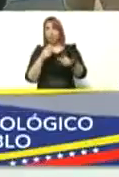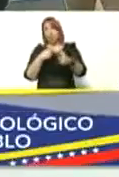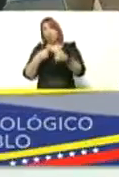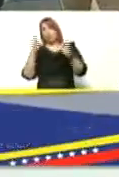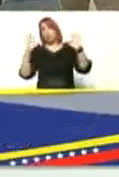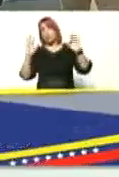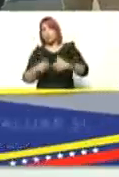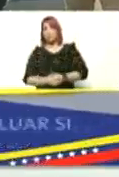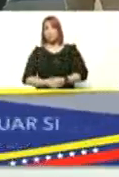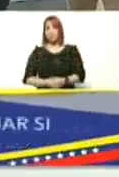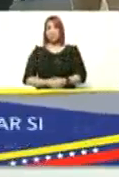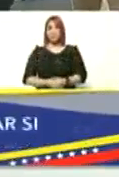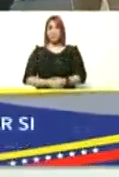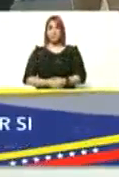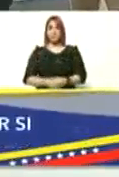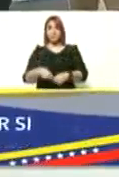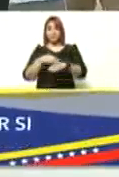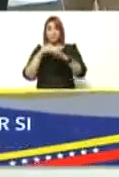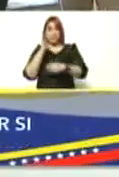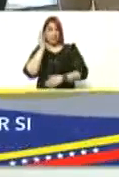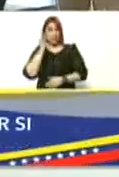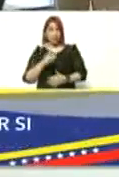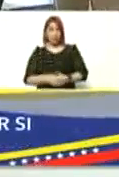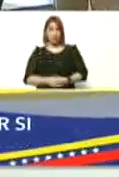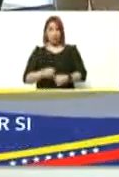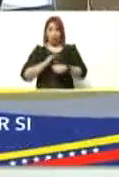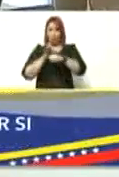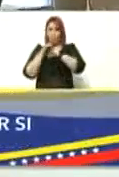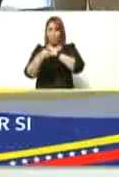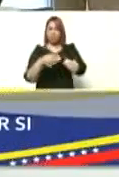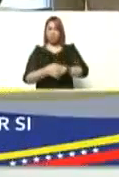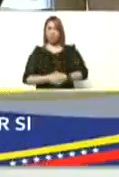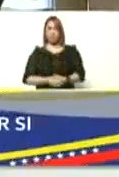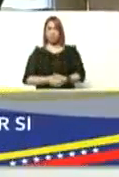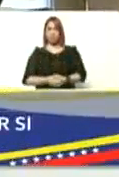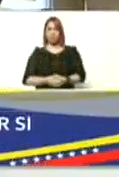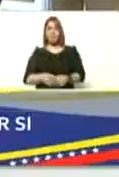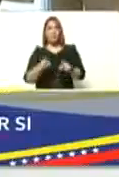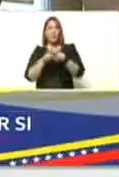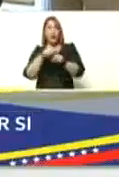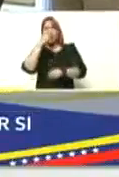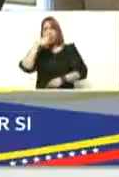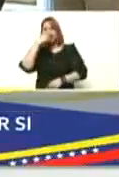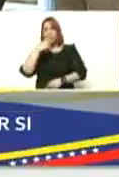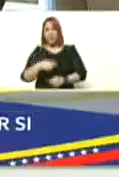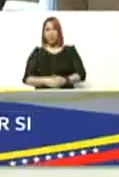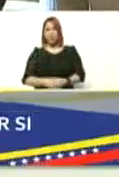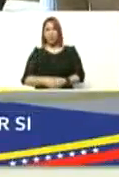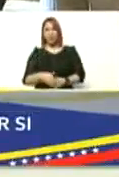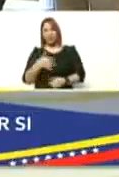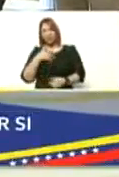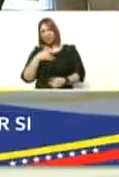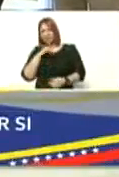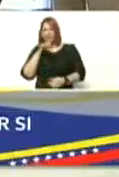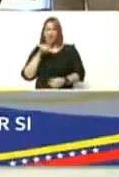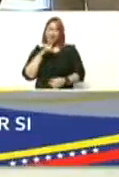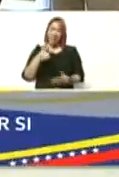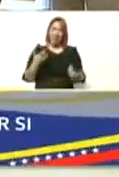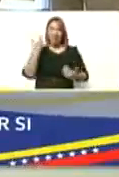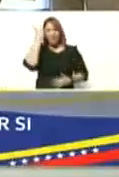viceministro perdón ministra Gabriela que la Omicron da como una gripe malestares fiebre